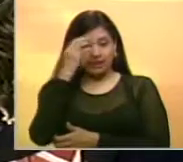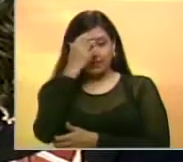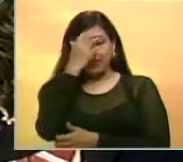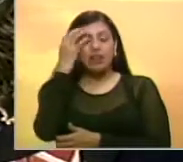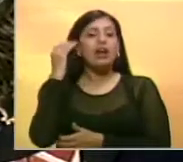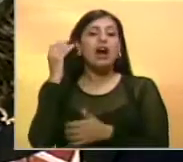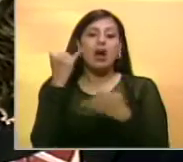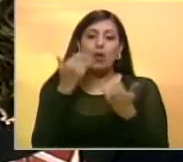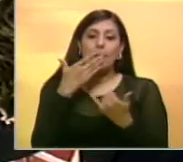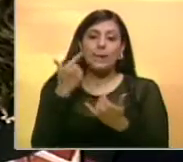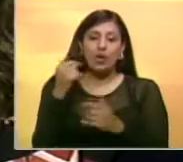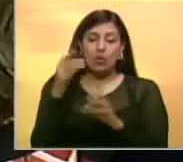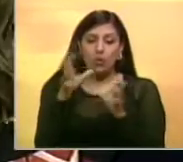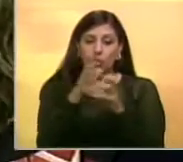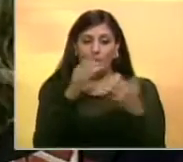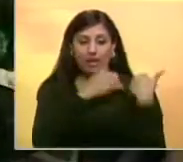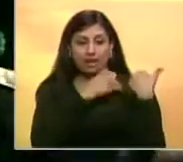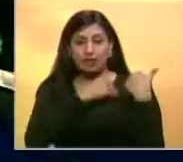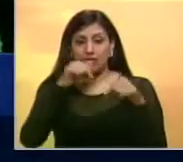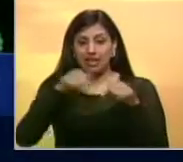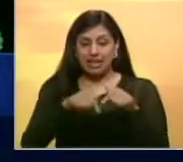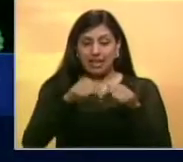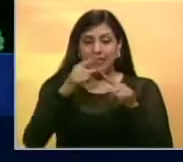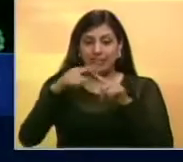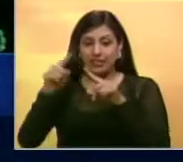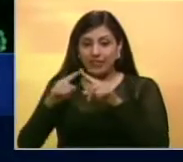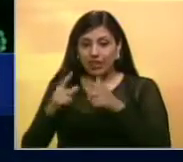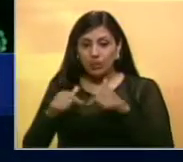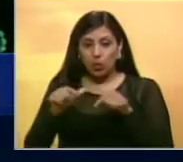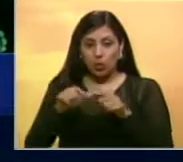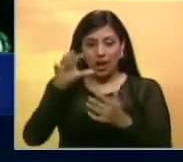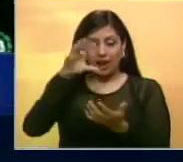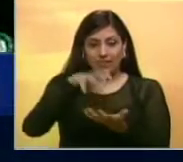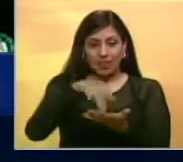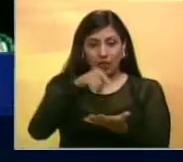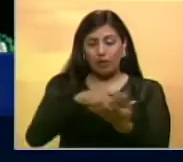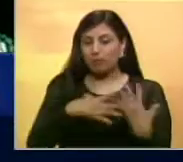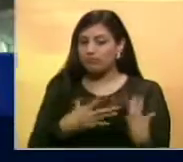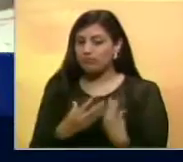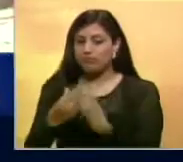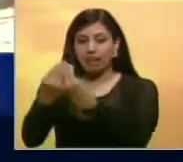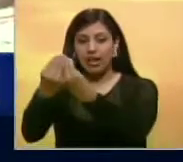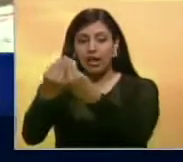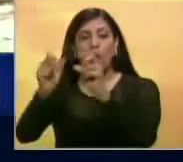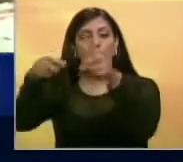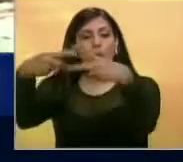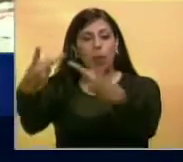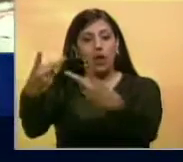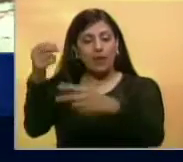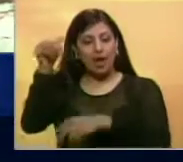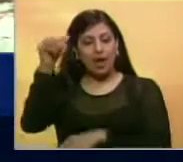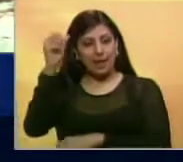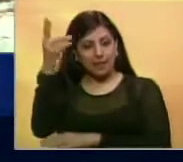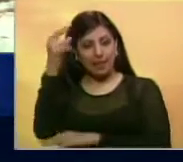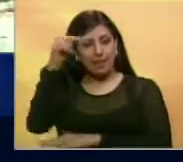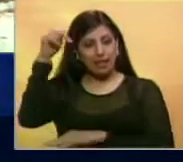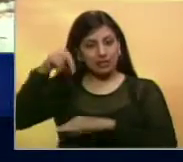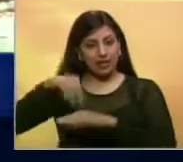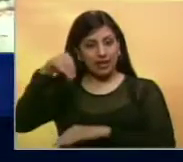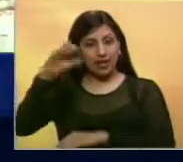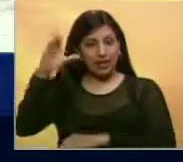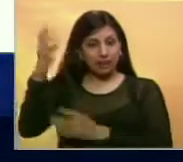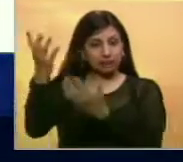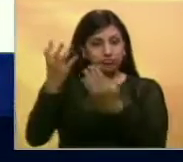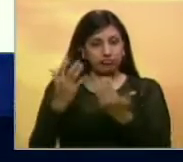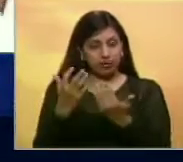fracción dispone de varias unidades que partirán desde distintos puntos del Estado para acompañar a los nuevos parlamentarios aseguraron que